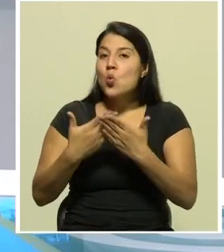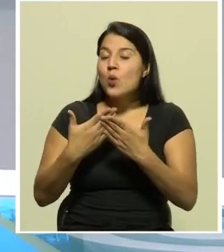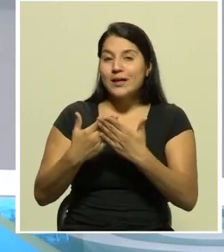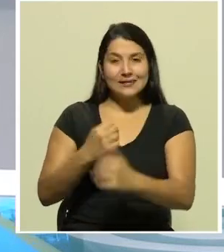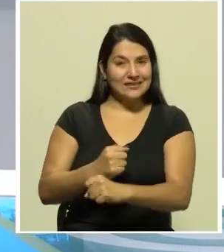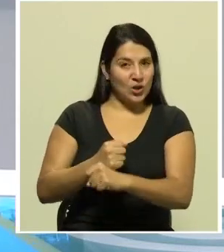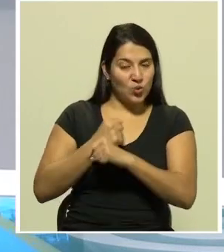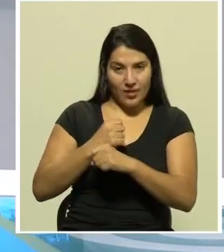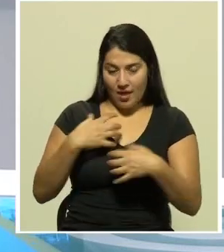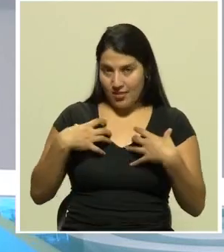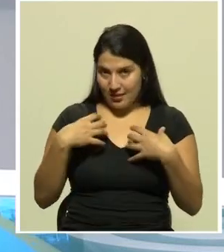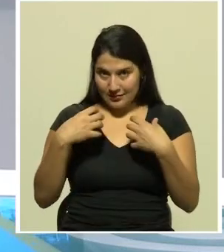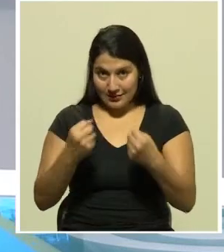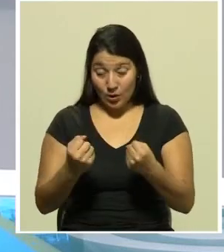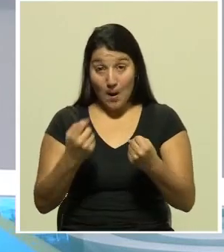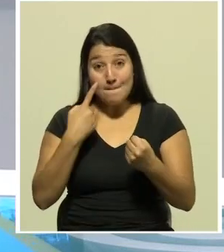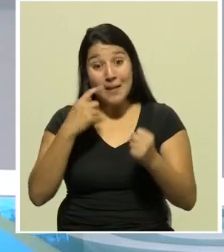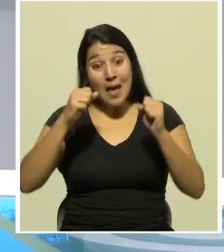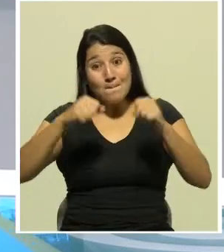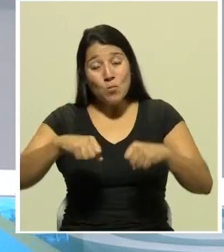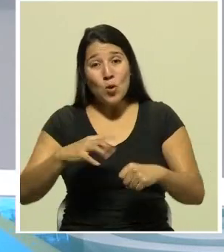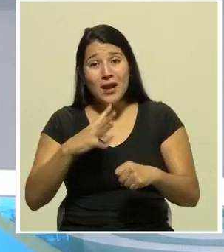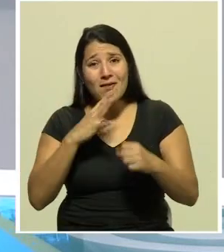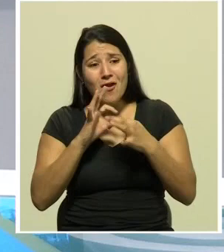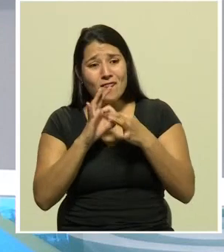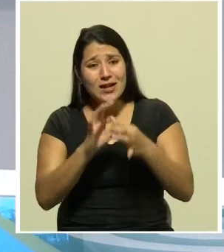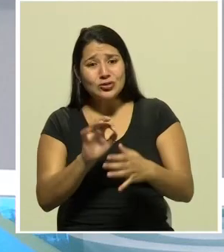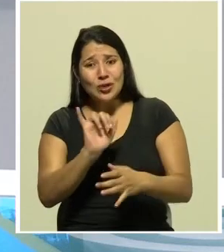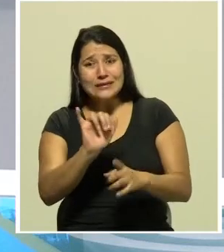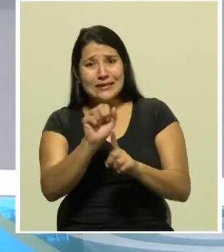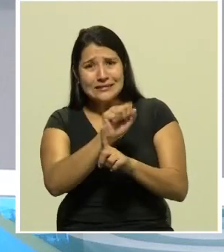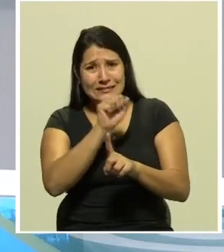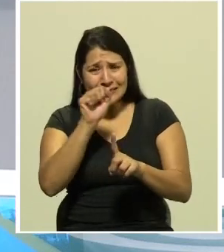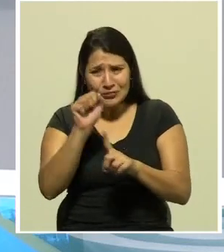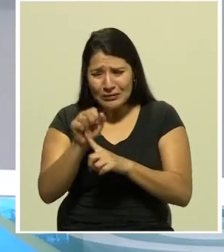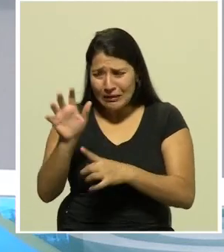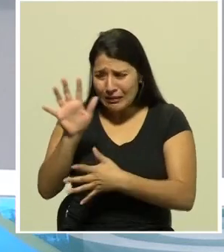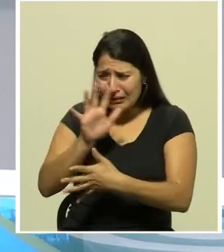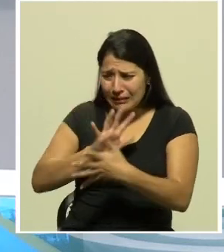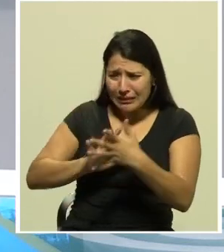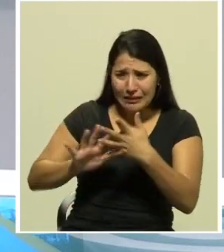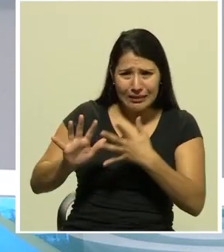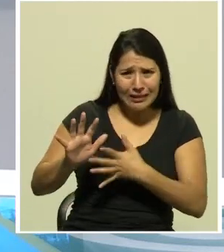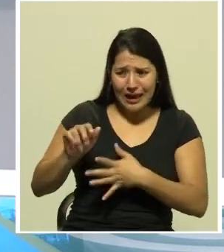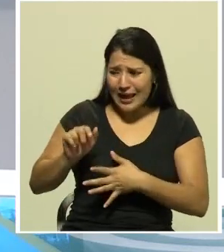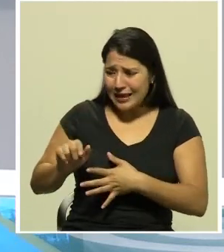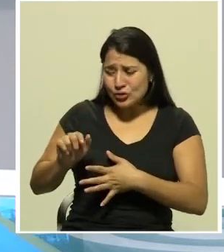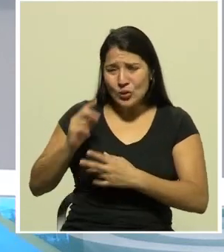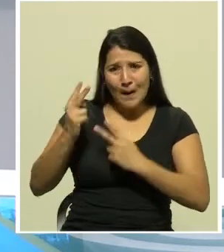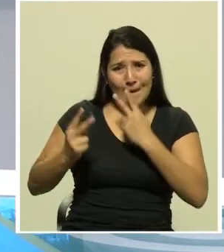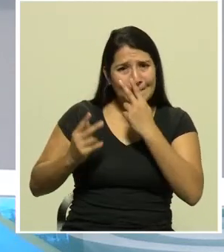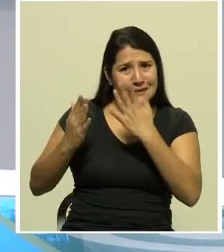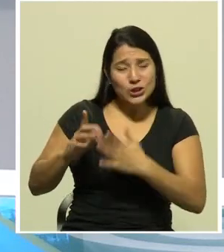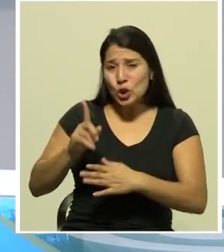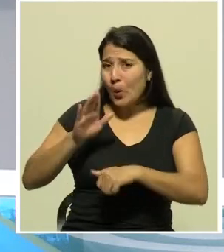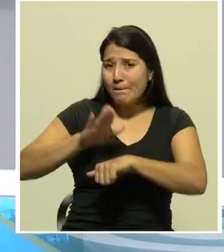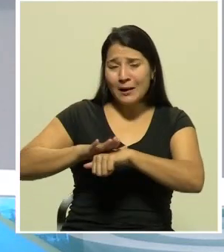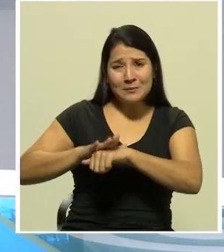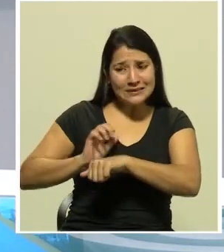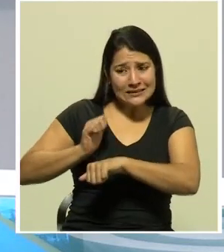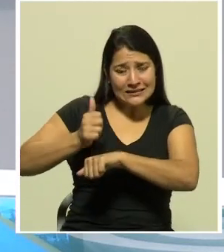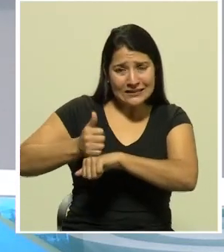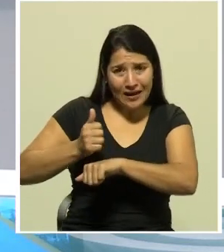conversar sobre el fenómeno de vecinos y políticos que obstaculizan la instalación de albergues y el trabajo